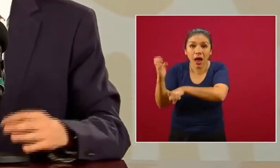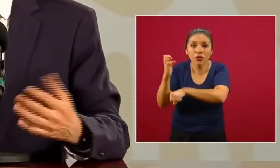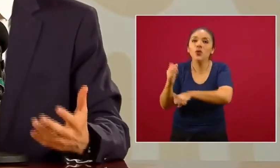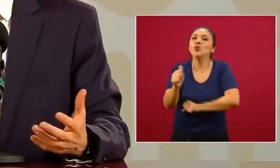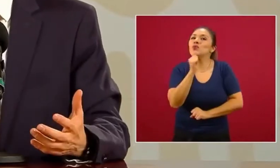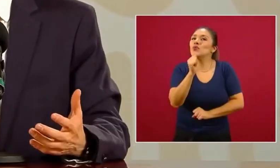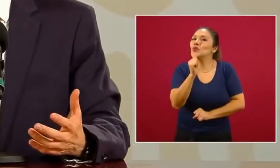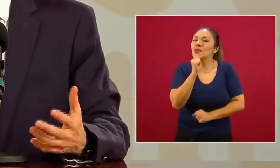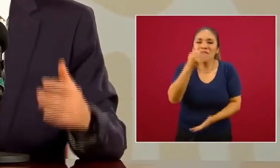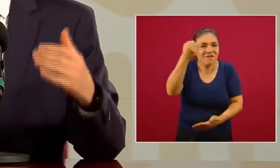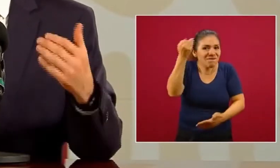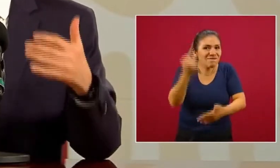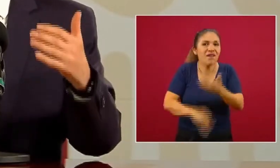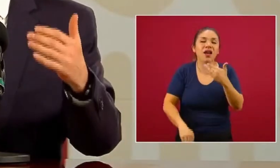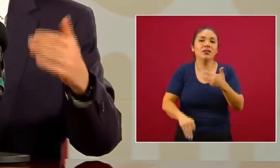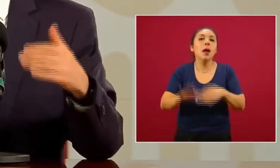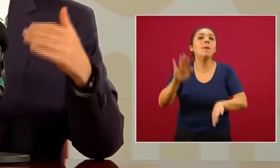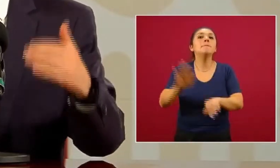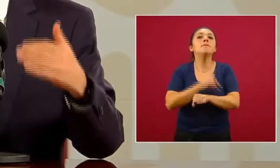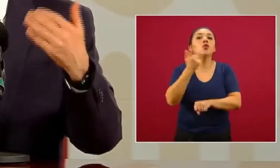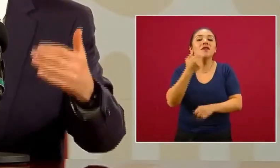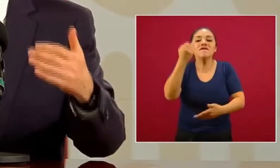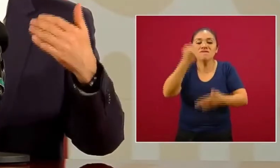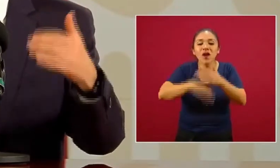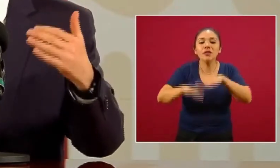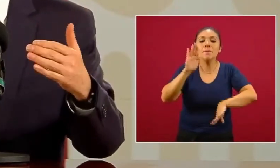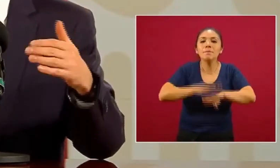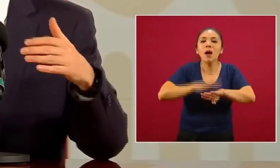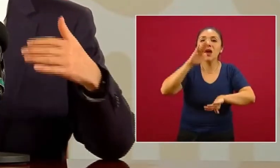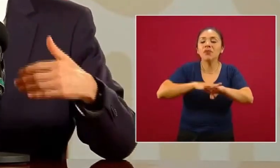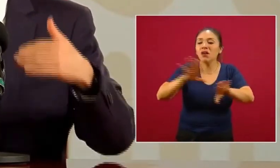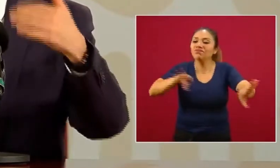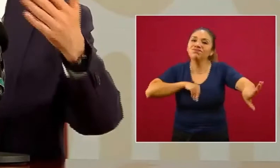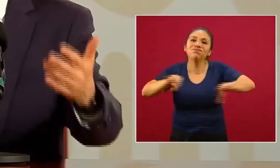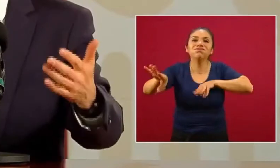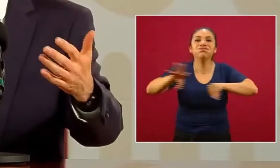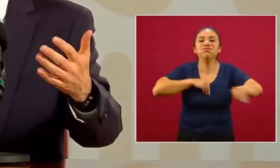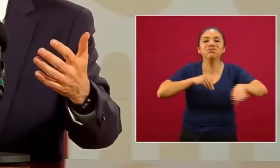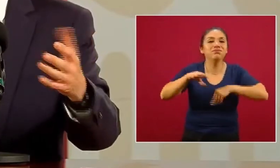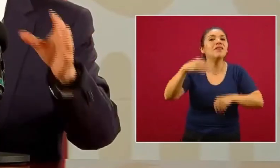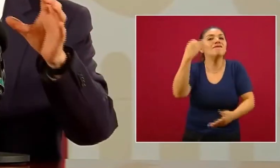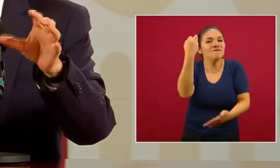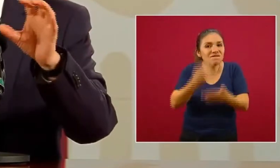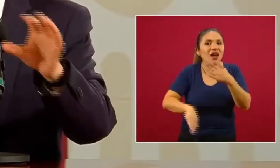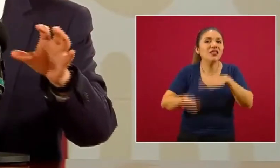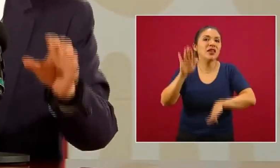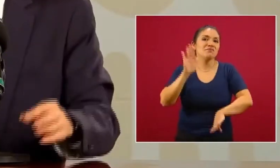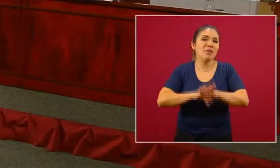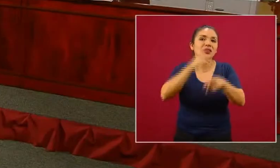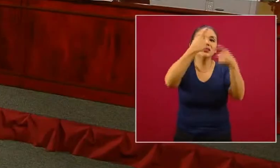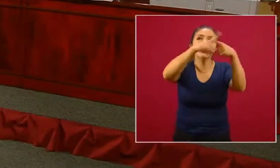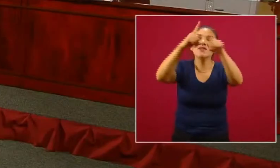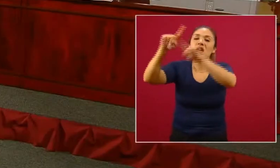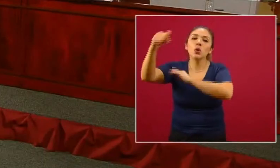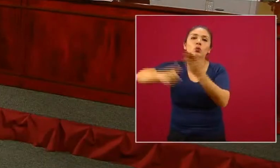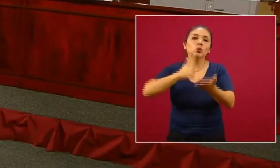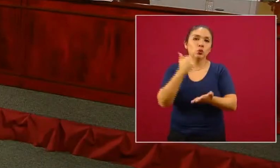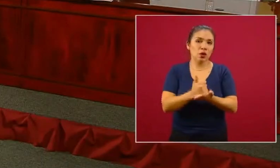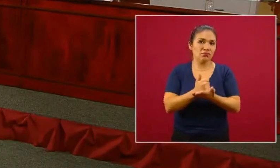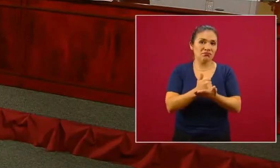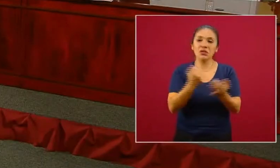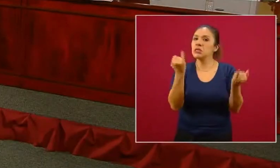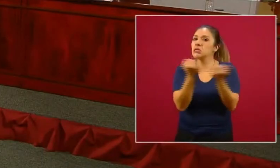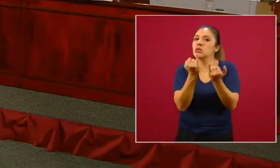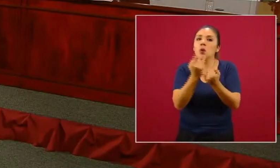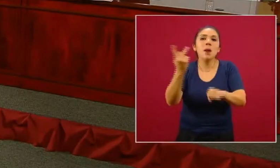todavía falta, porque todavía va a existir un periodo epidémico en las distintas ciudades, igual que